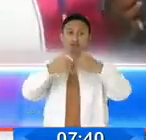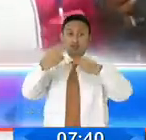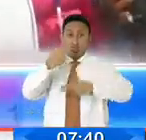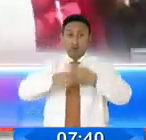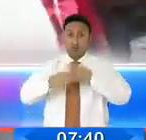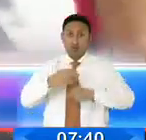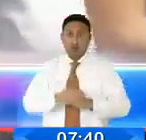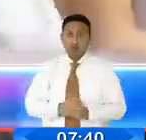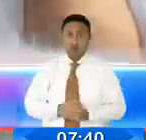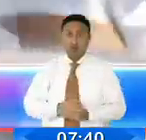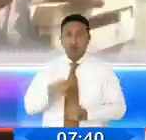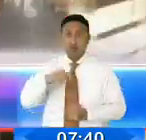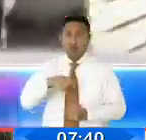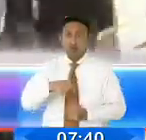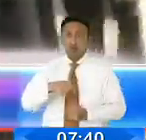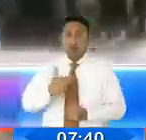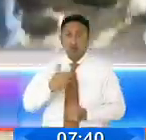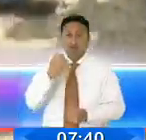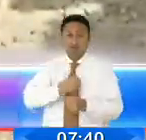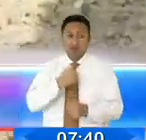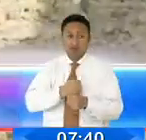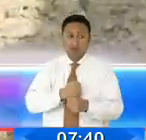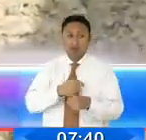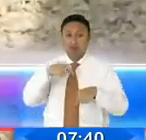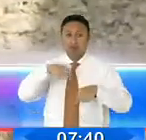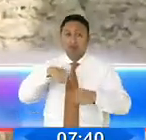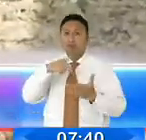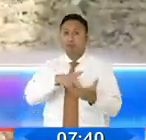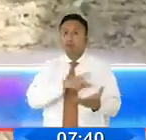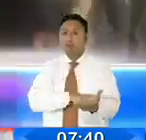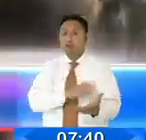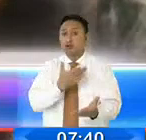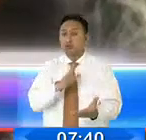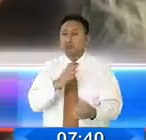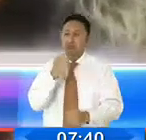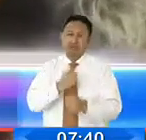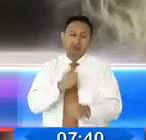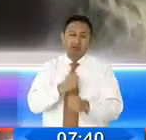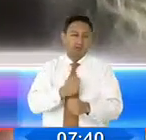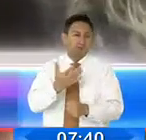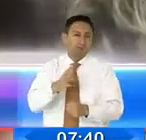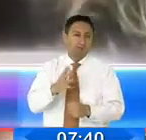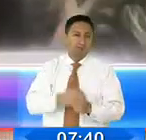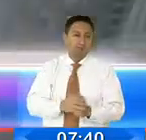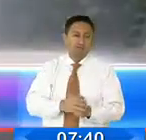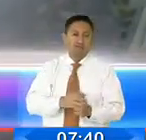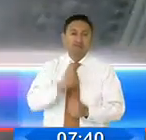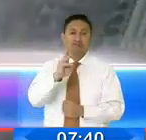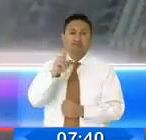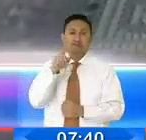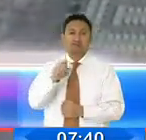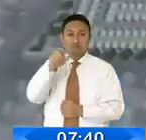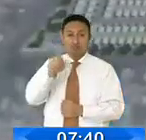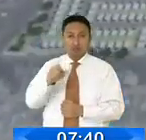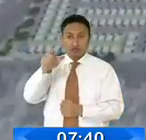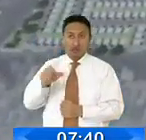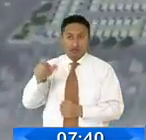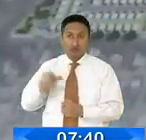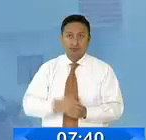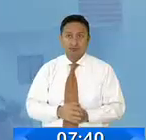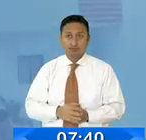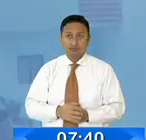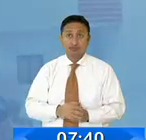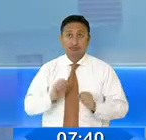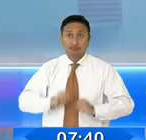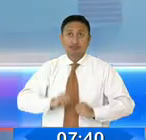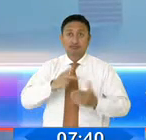sobre todo empleo. Se calcula que en este proyecto van a trabajar aproximadamente 6.000 personas. De acuerdo con